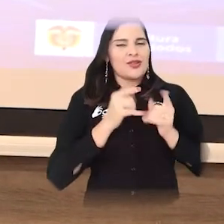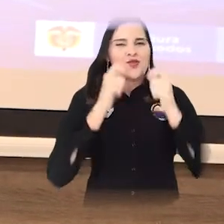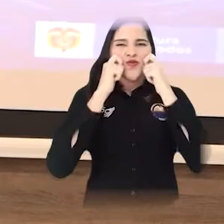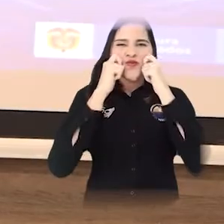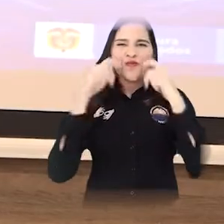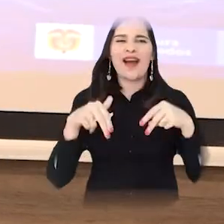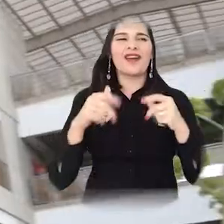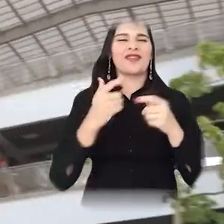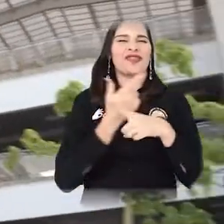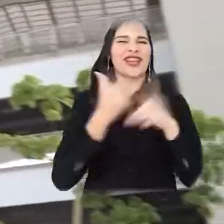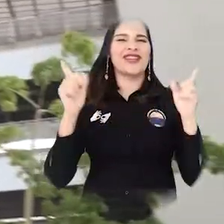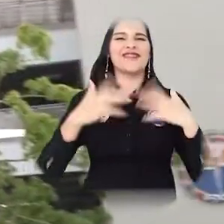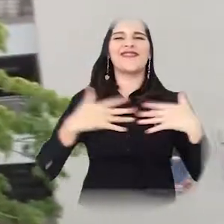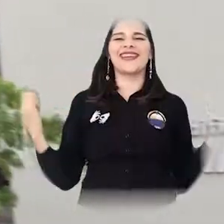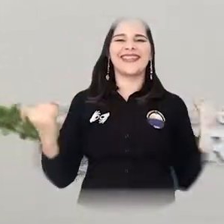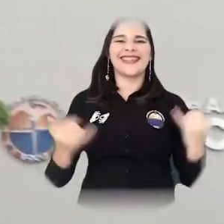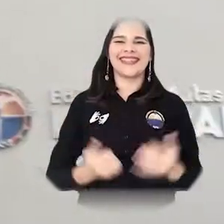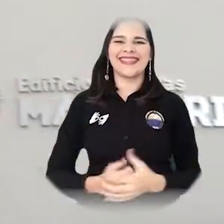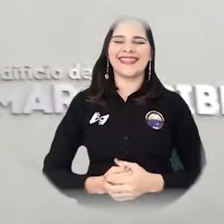de lo que nos hace felices.